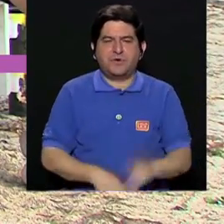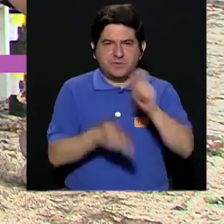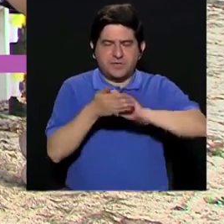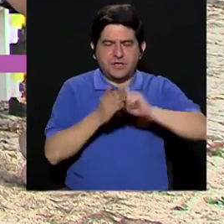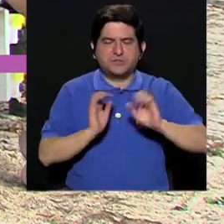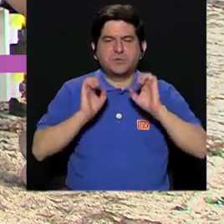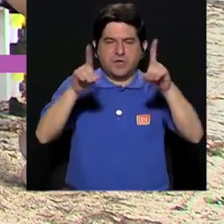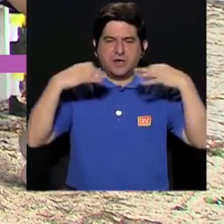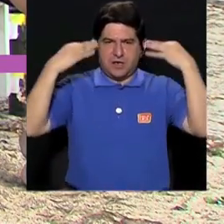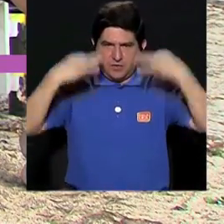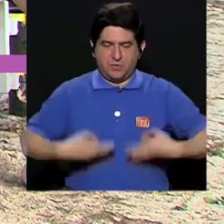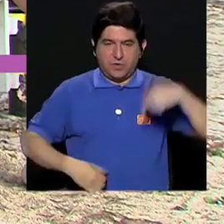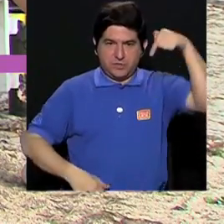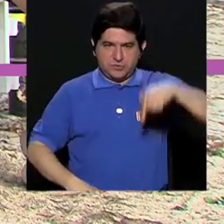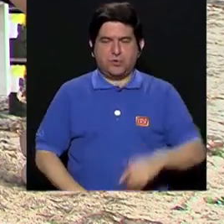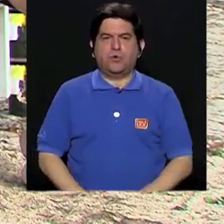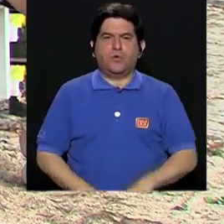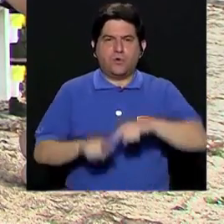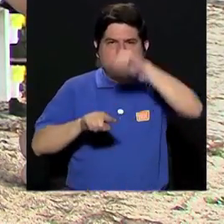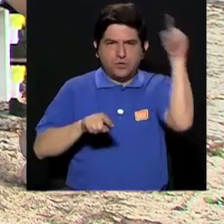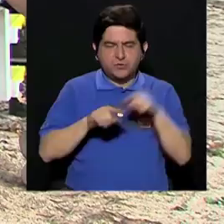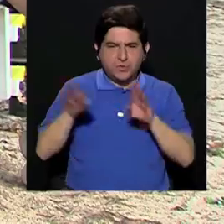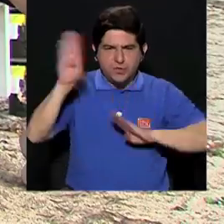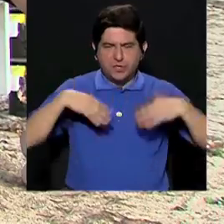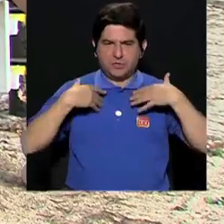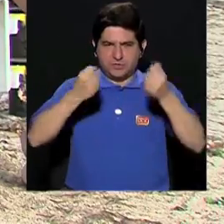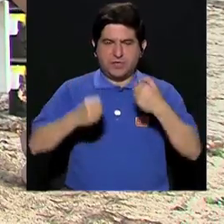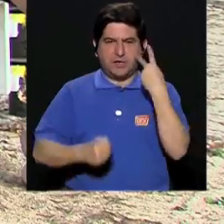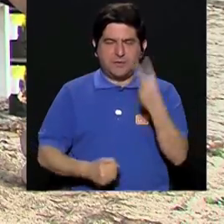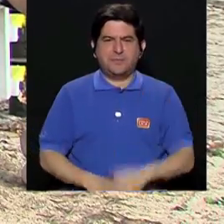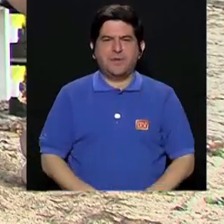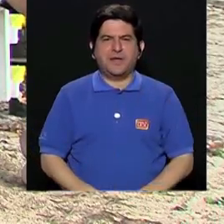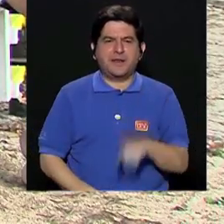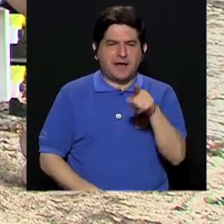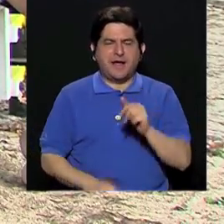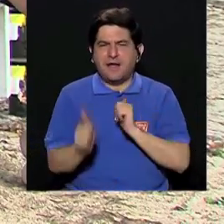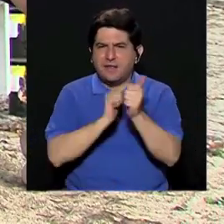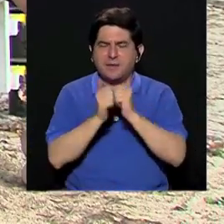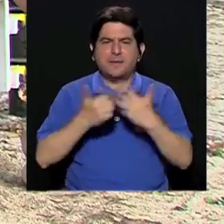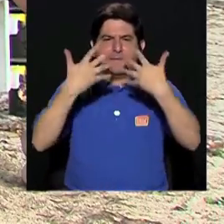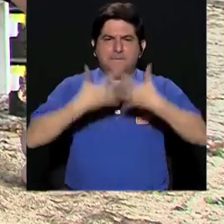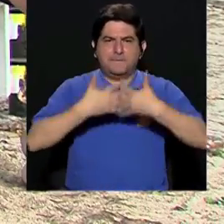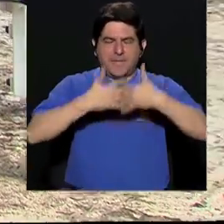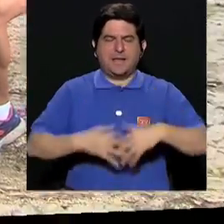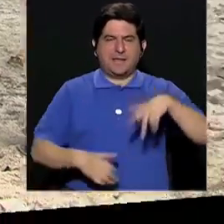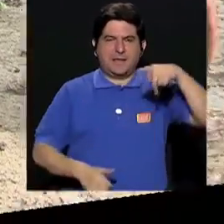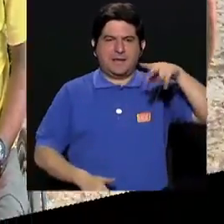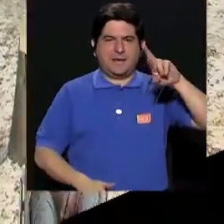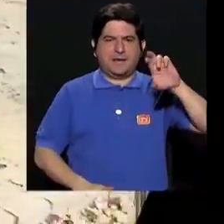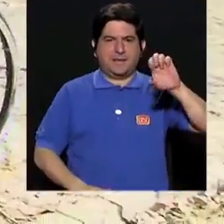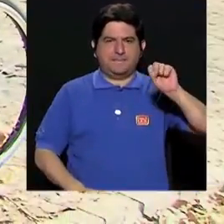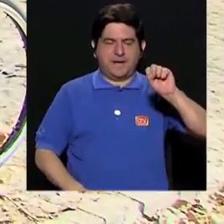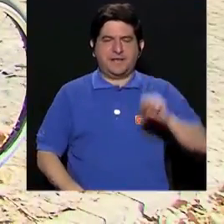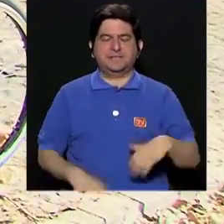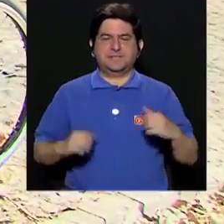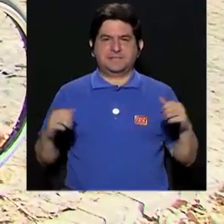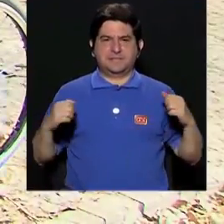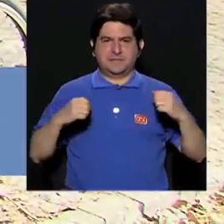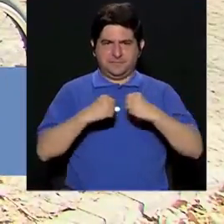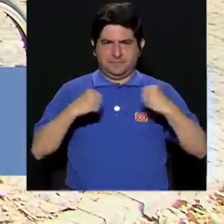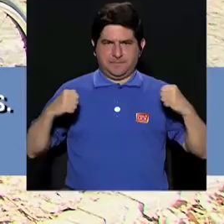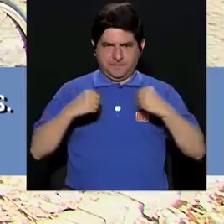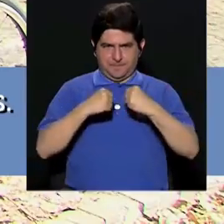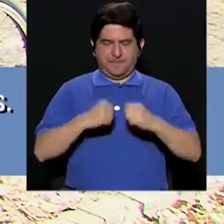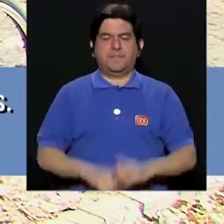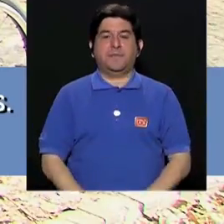física y hoy estamos con los circuitos biosaludables. Vamos a ver los ejercicios que podemos hacer con la máquina de press de pecho. El primer ejercicio que vamos a